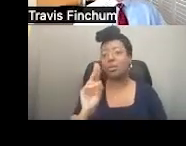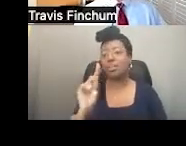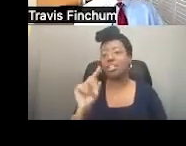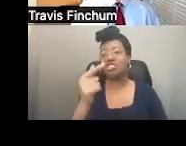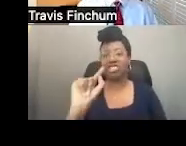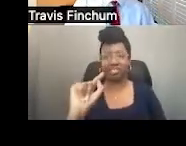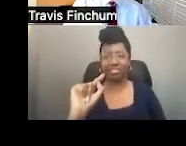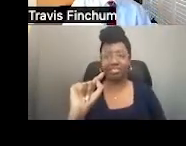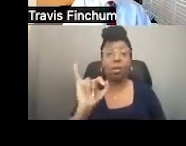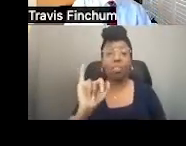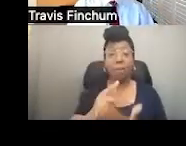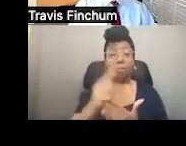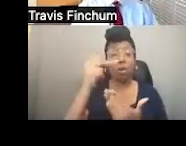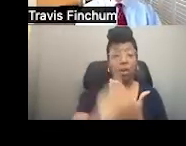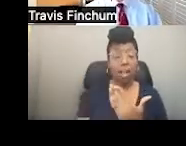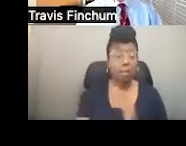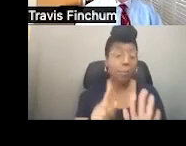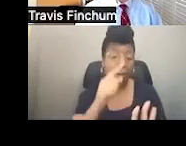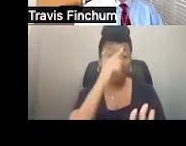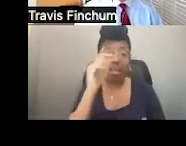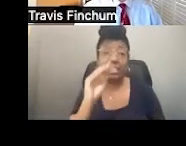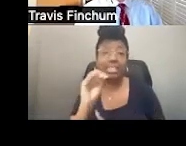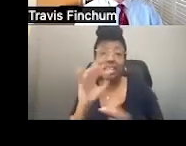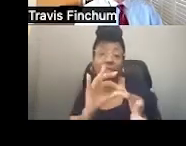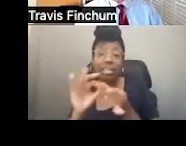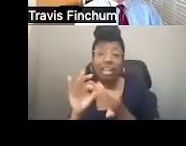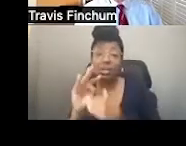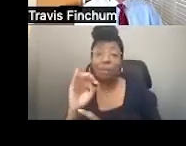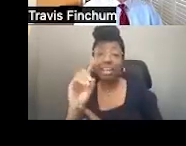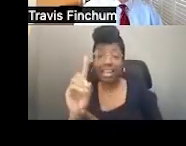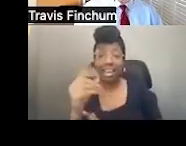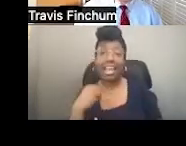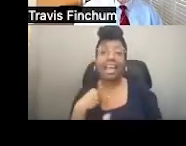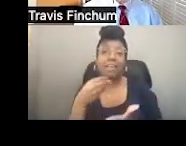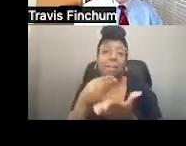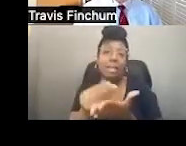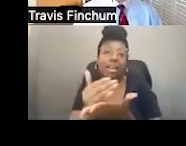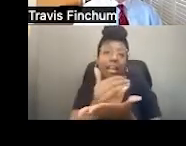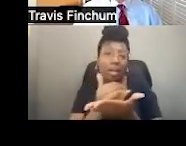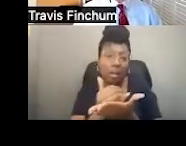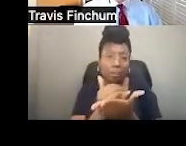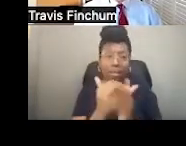Y ese programa, iBudget, porque es un programa de Medicaid, tiene